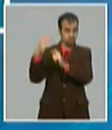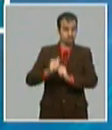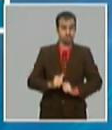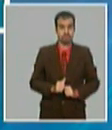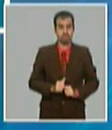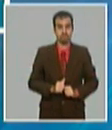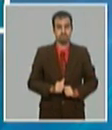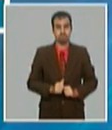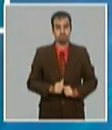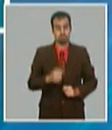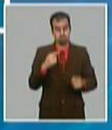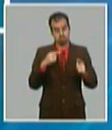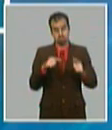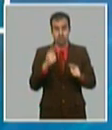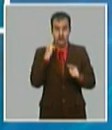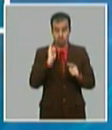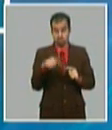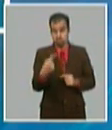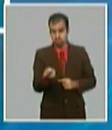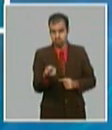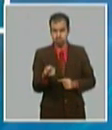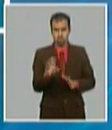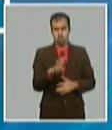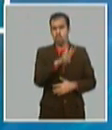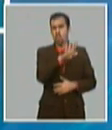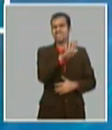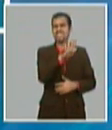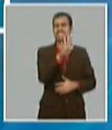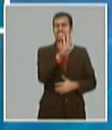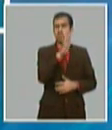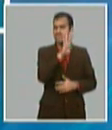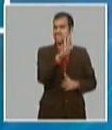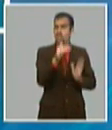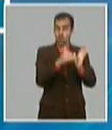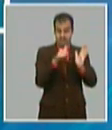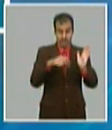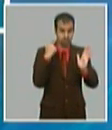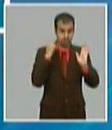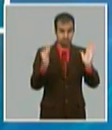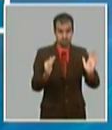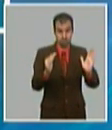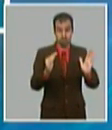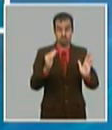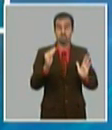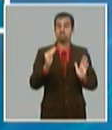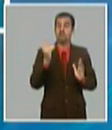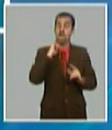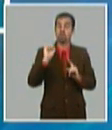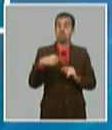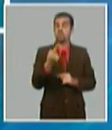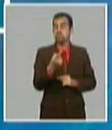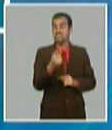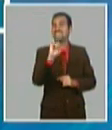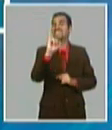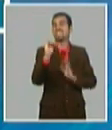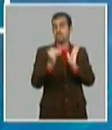este año vamos a quedarnos unas 45 mil y el año que viene estamos proyectando 100 mil toneladas de maíz eso es importante si no alcanzamos esos niveles productivos